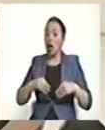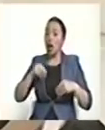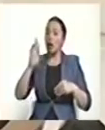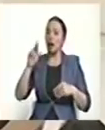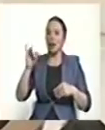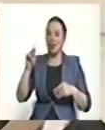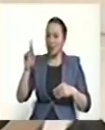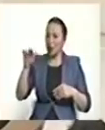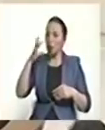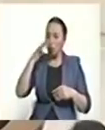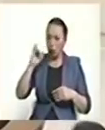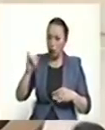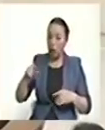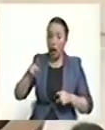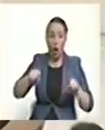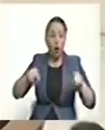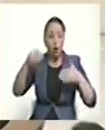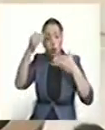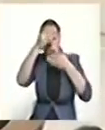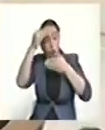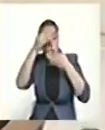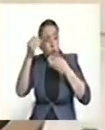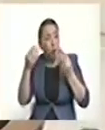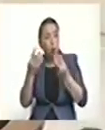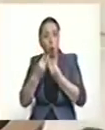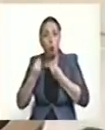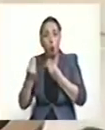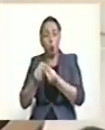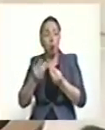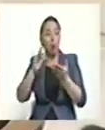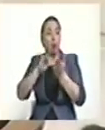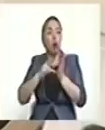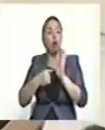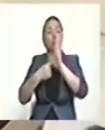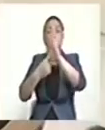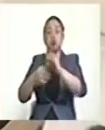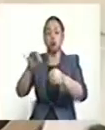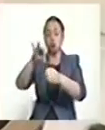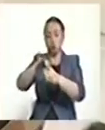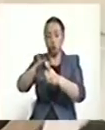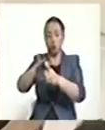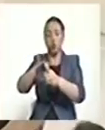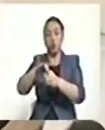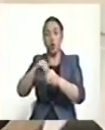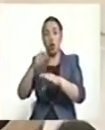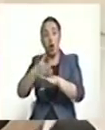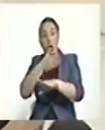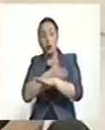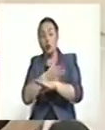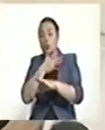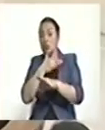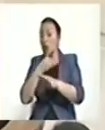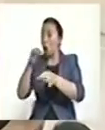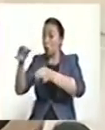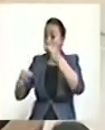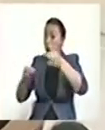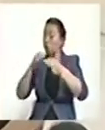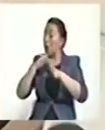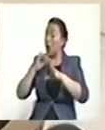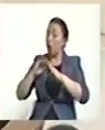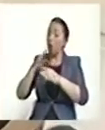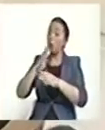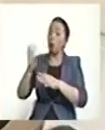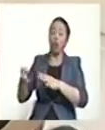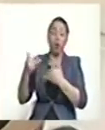que aquí haya miembros de las FARC que se presenten a los cargos de elección sin siquiera haberse presentado a la justicia y aún